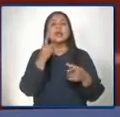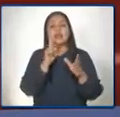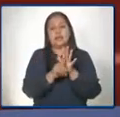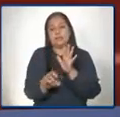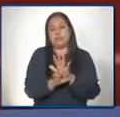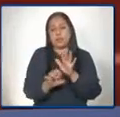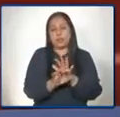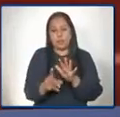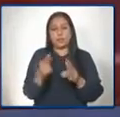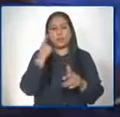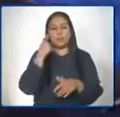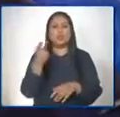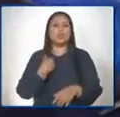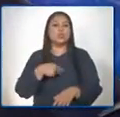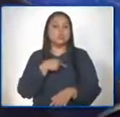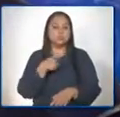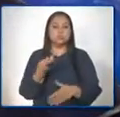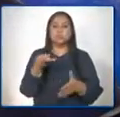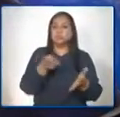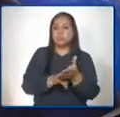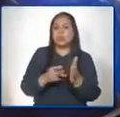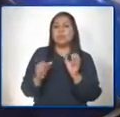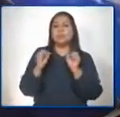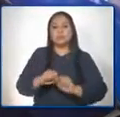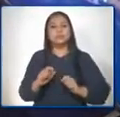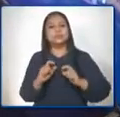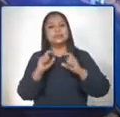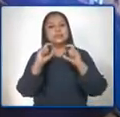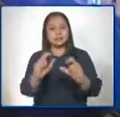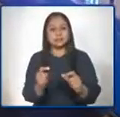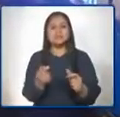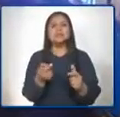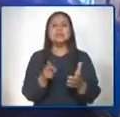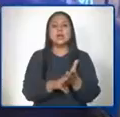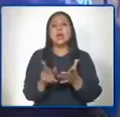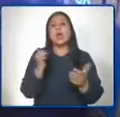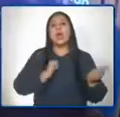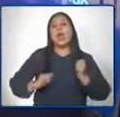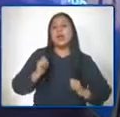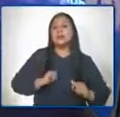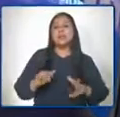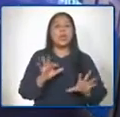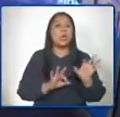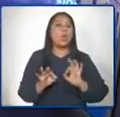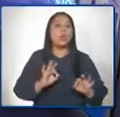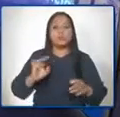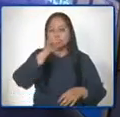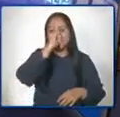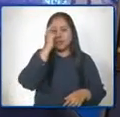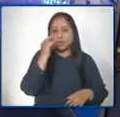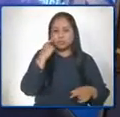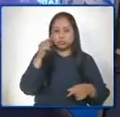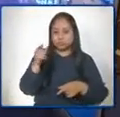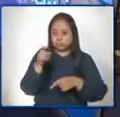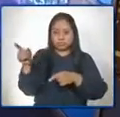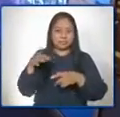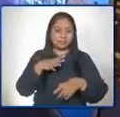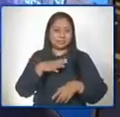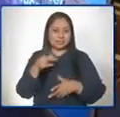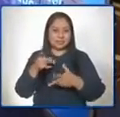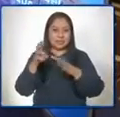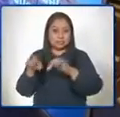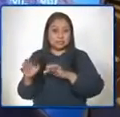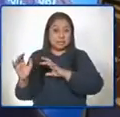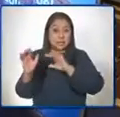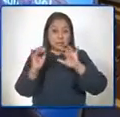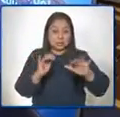nosotros acreditar los el arte o el oficio que puedan tener aquellas personas que